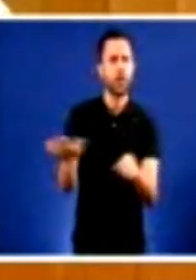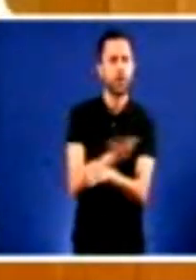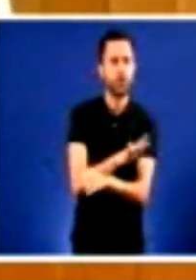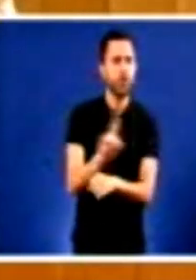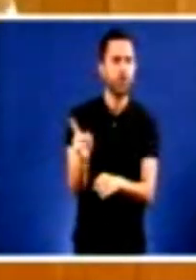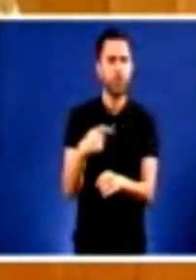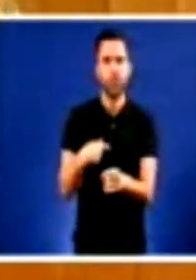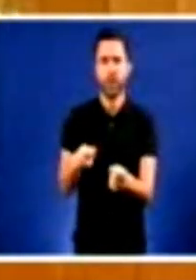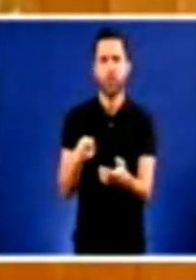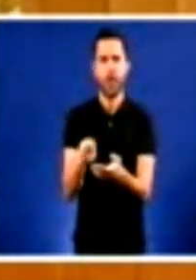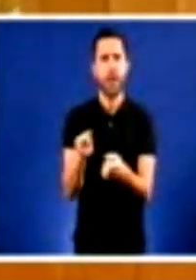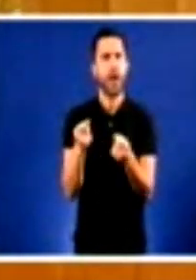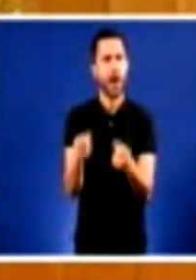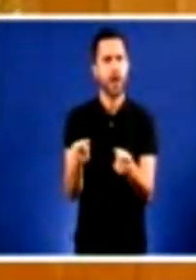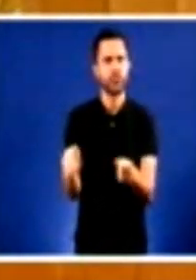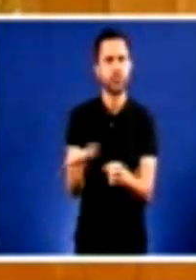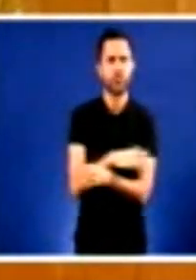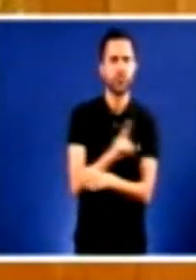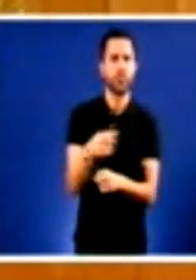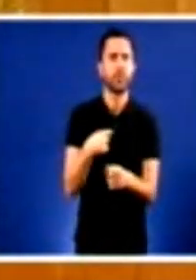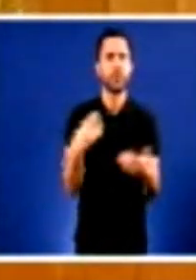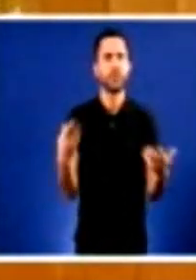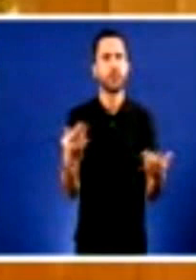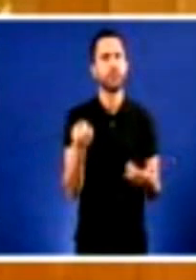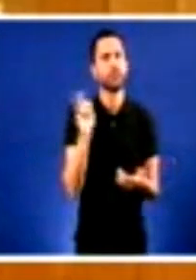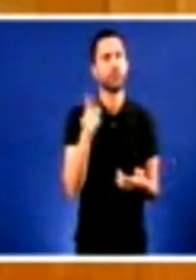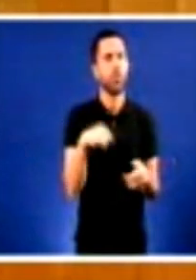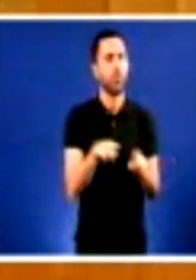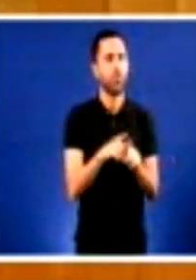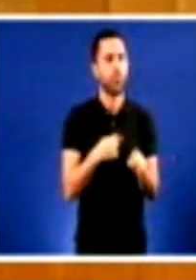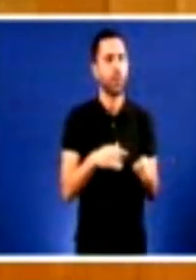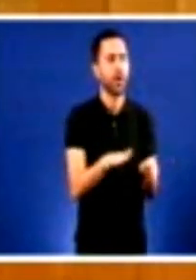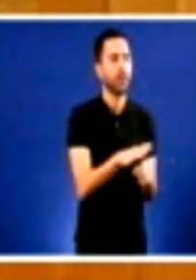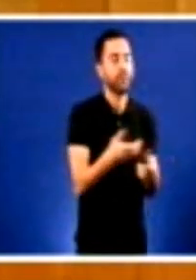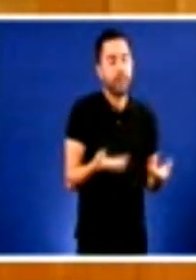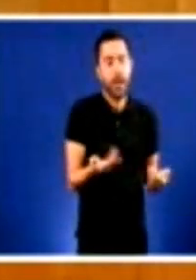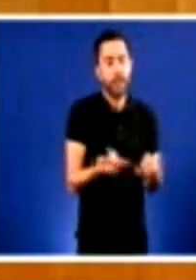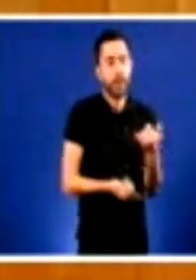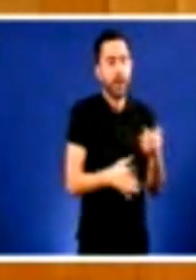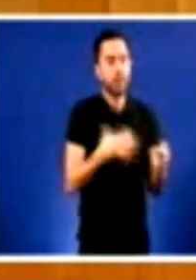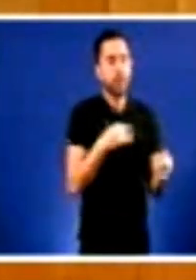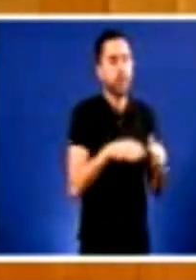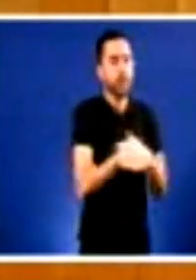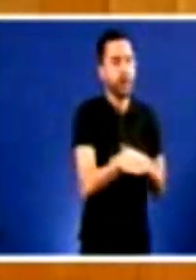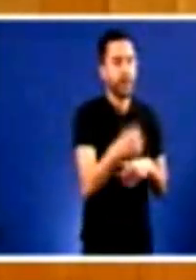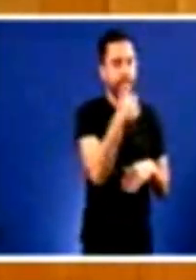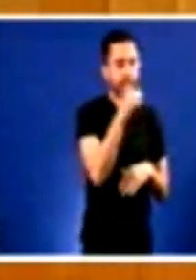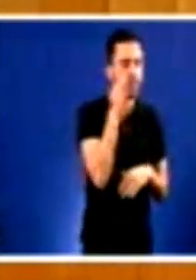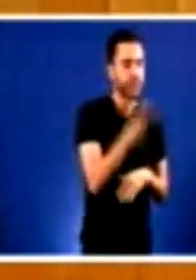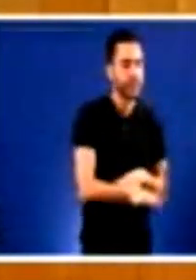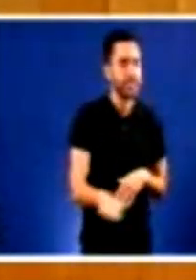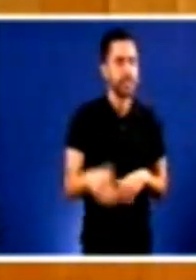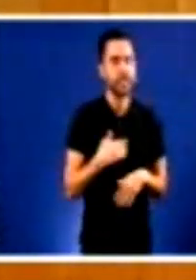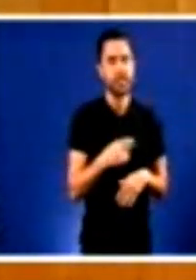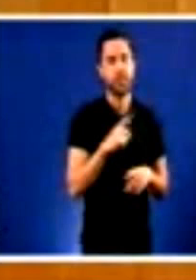cubrindo nada máis que a protección dos nenos e nenas con uns pais e nais que podan asumir o